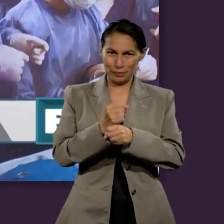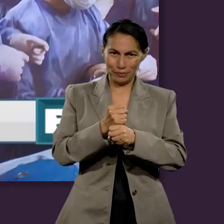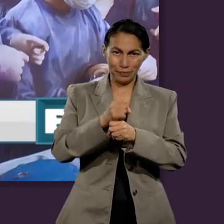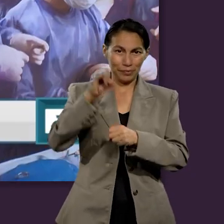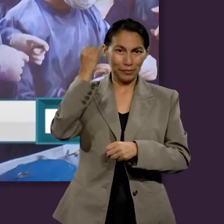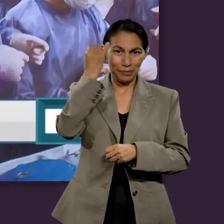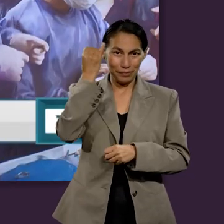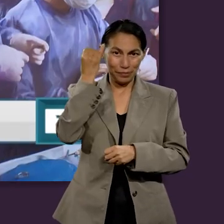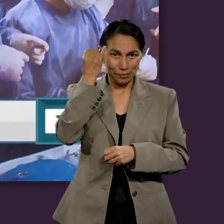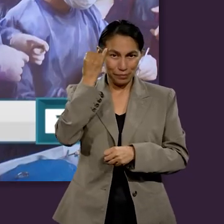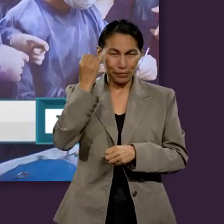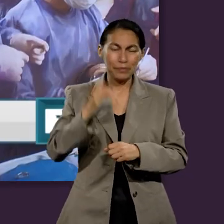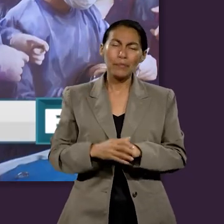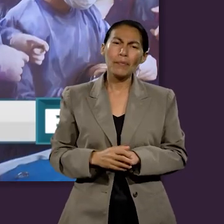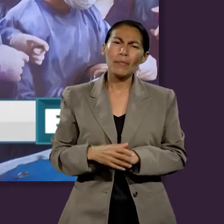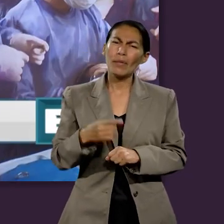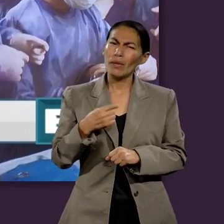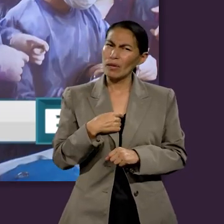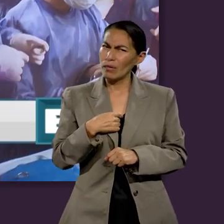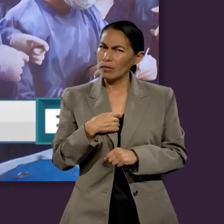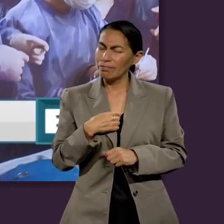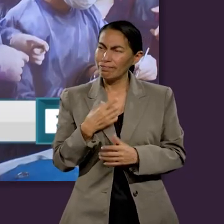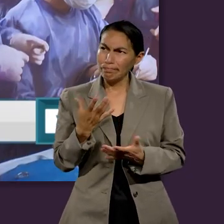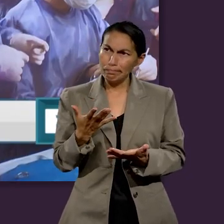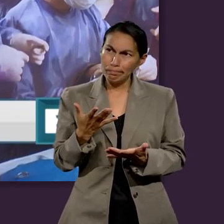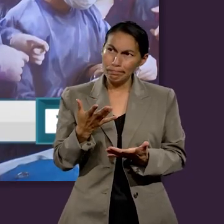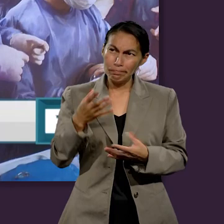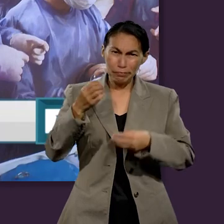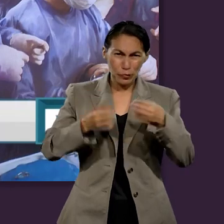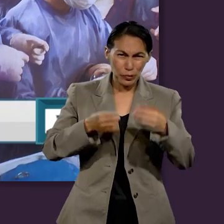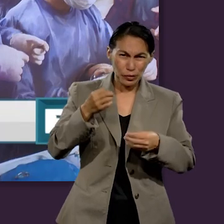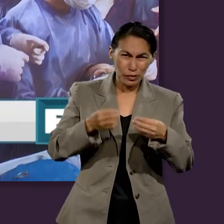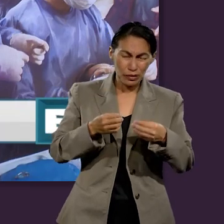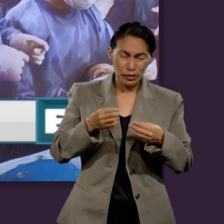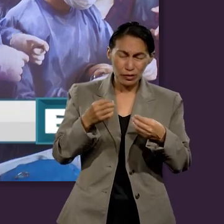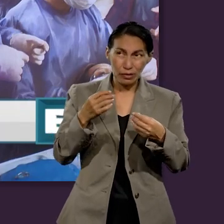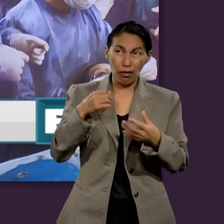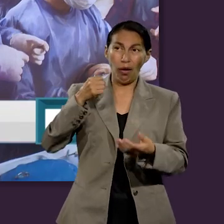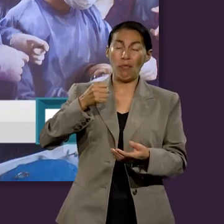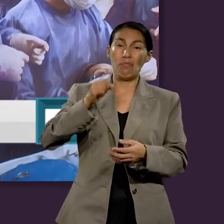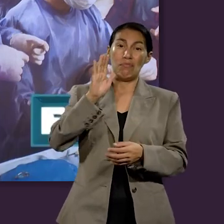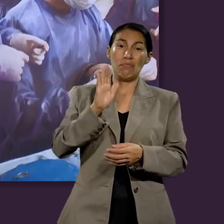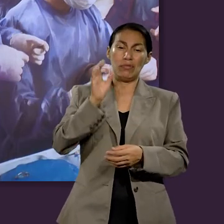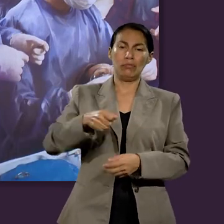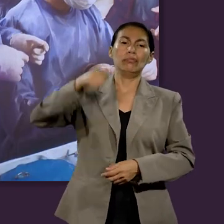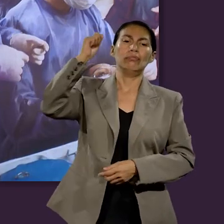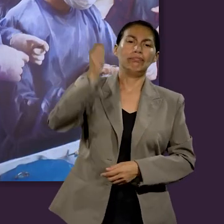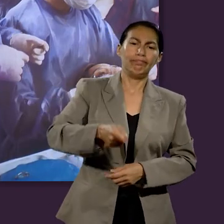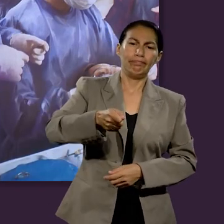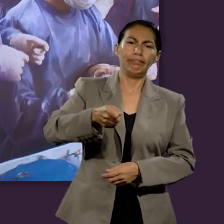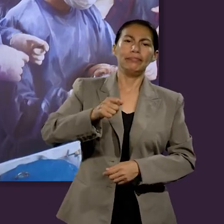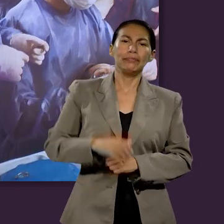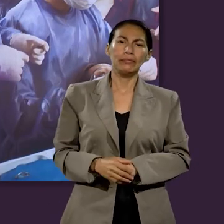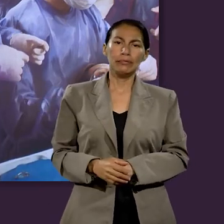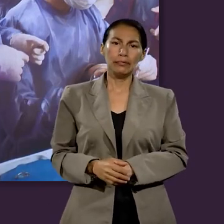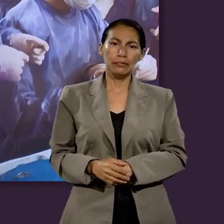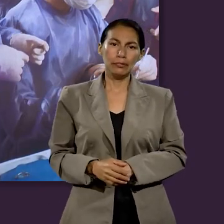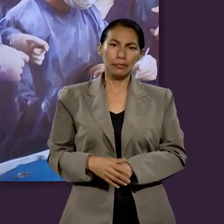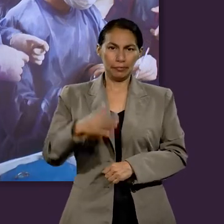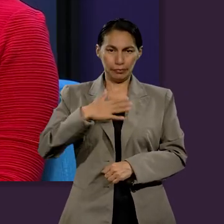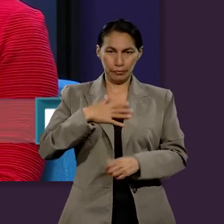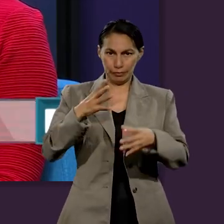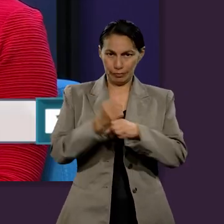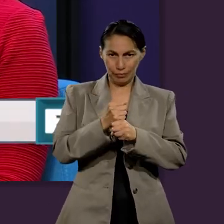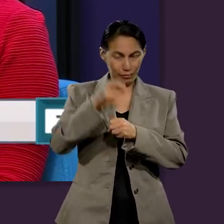Mi nombre es Isai Ramírez, y lo primero que escucho cuando se me habla acerca del juicio es el golpe de un martillo.